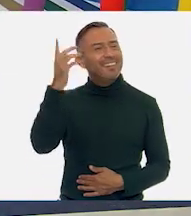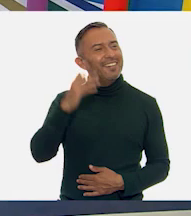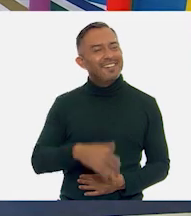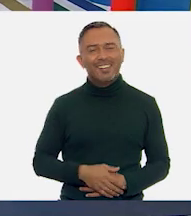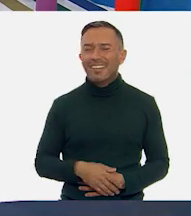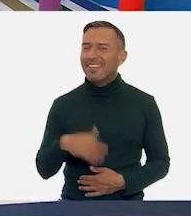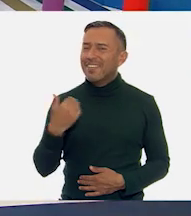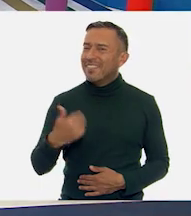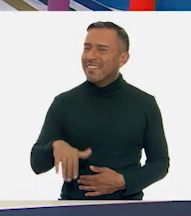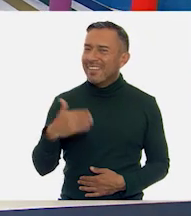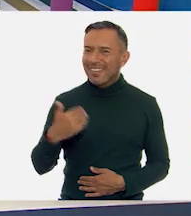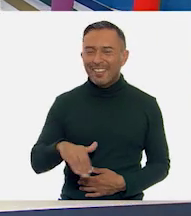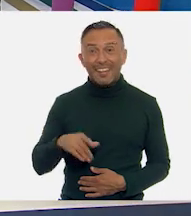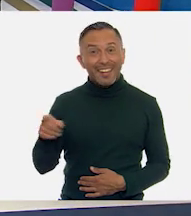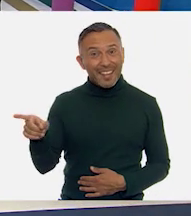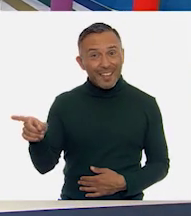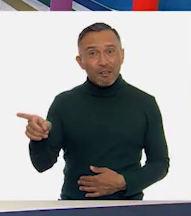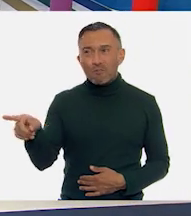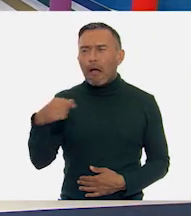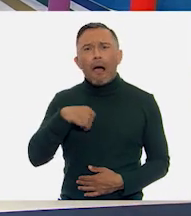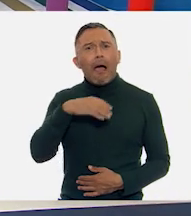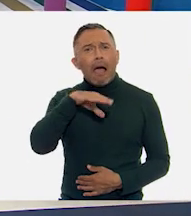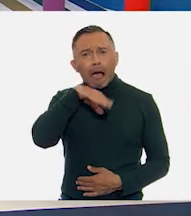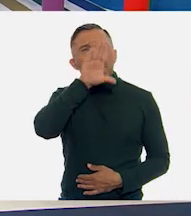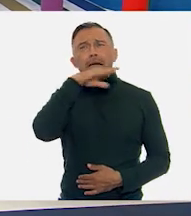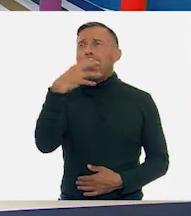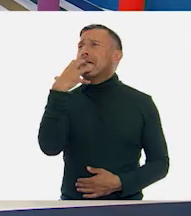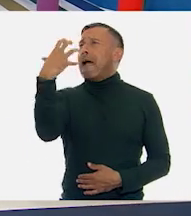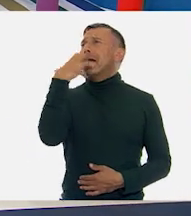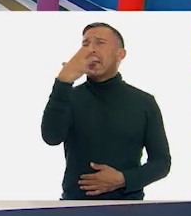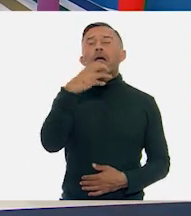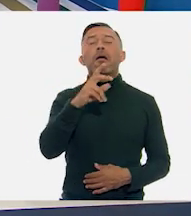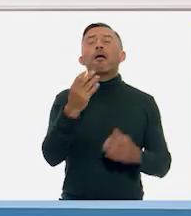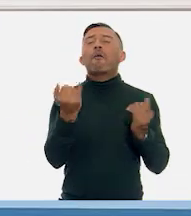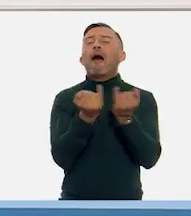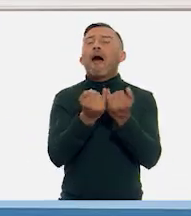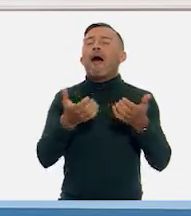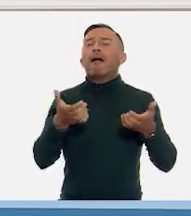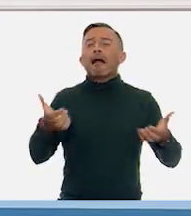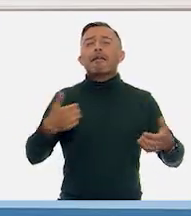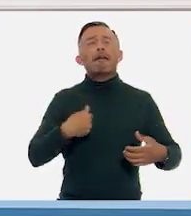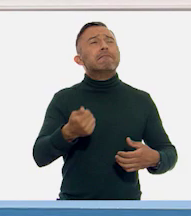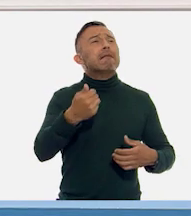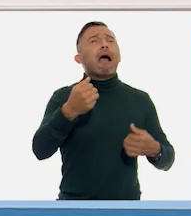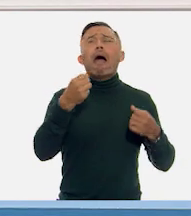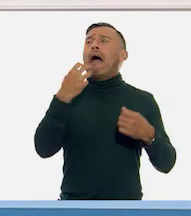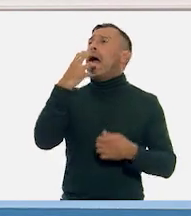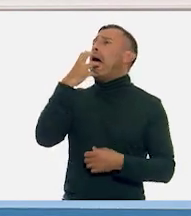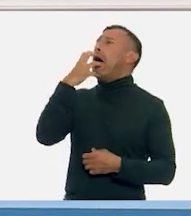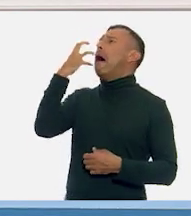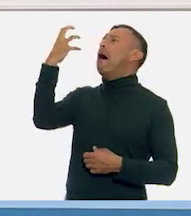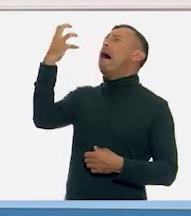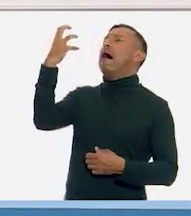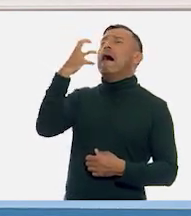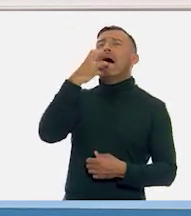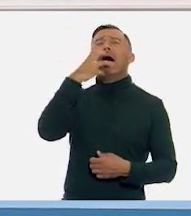Es que Cupertino gritaba como el de Fiero Viejo. Así, se compran